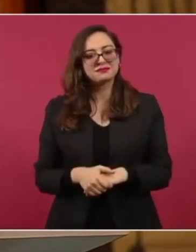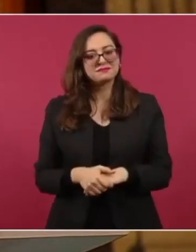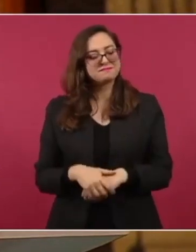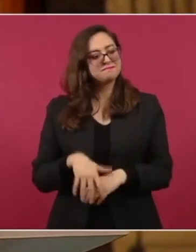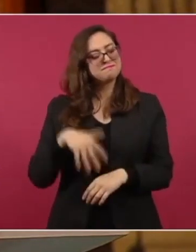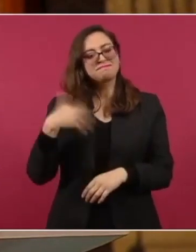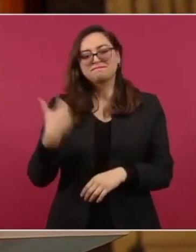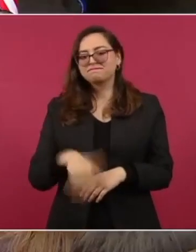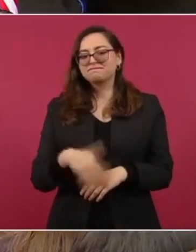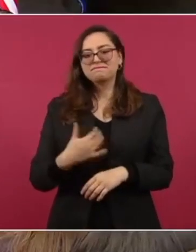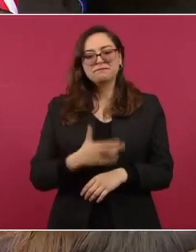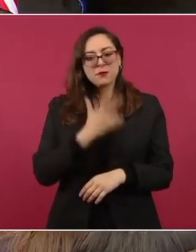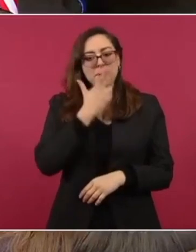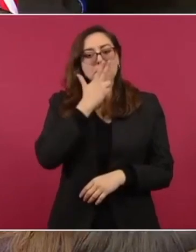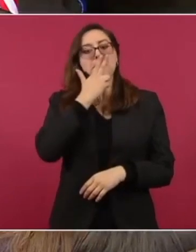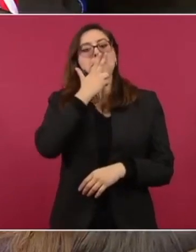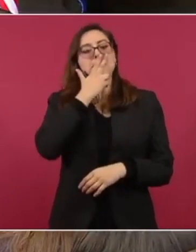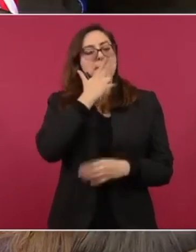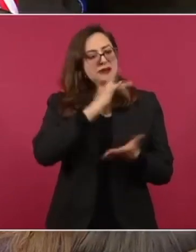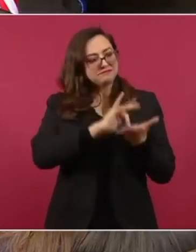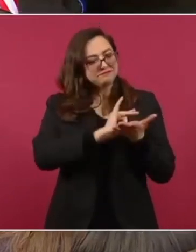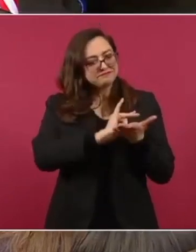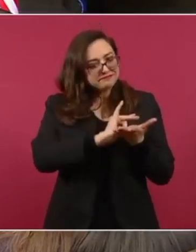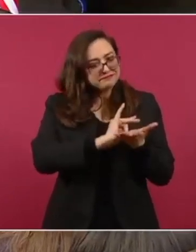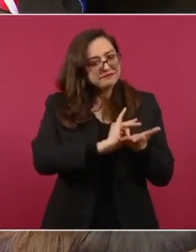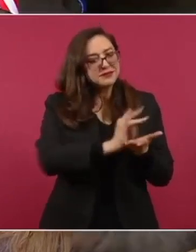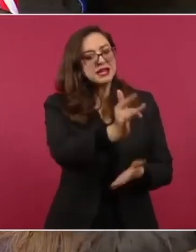se lo agradecemos.